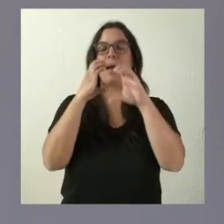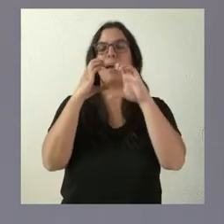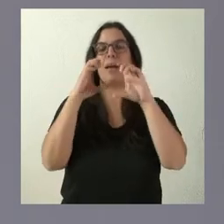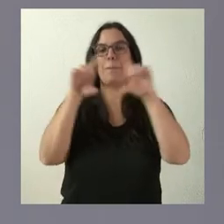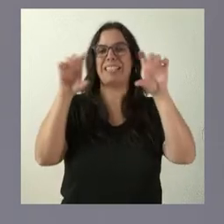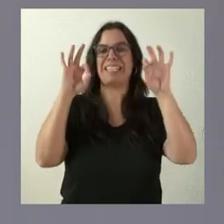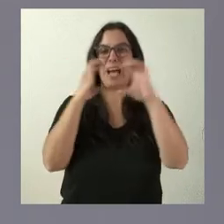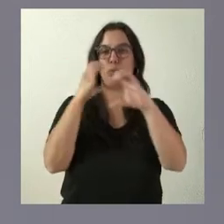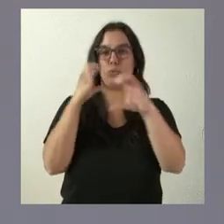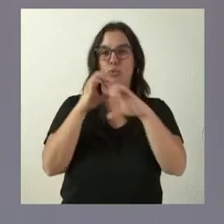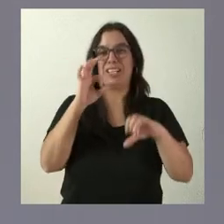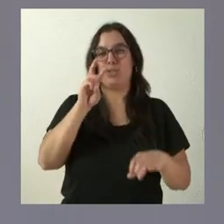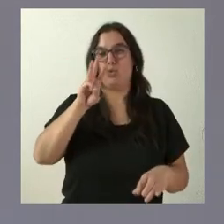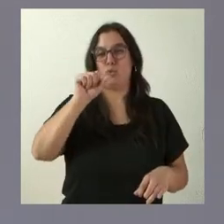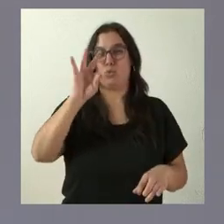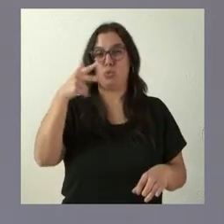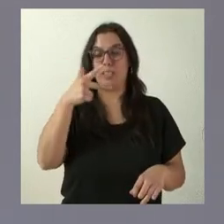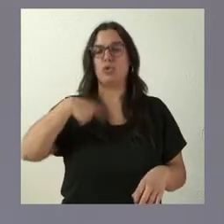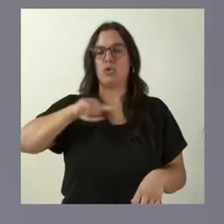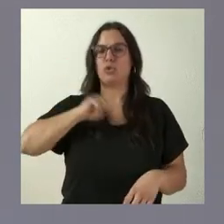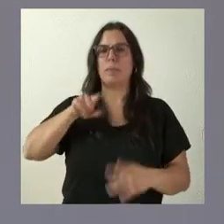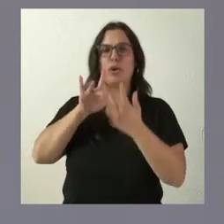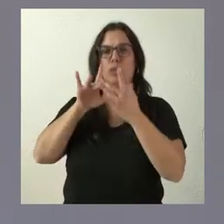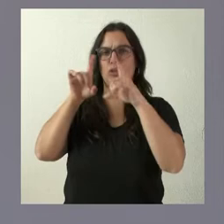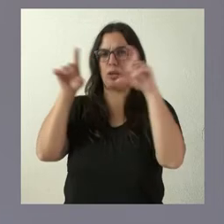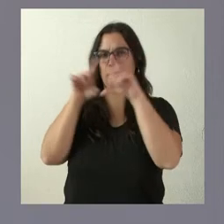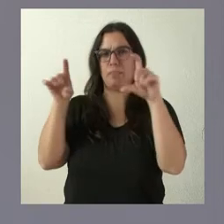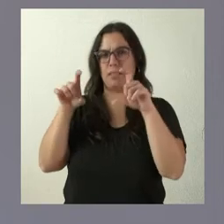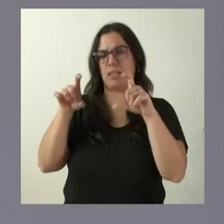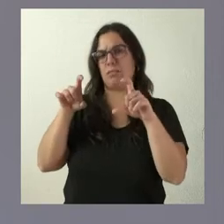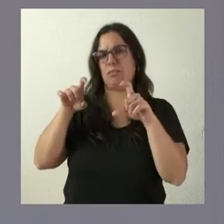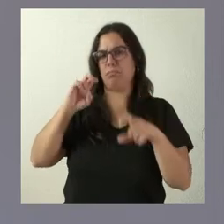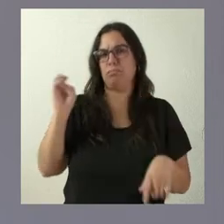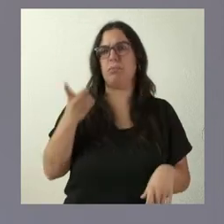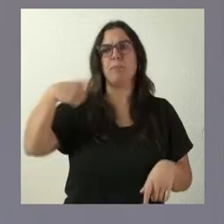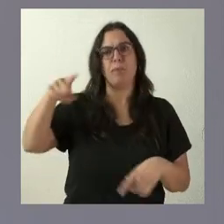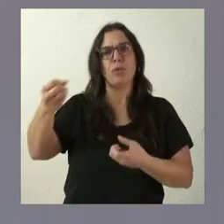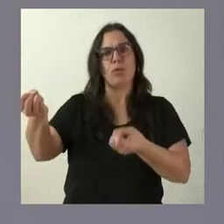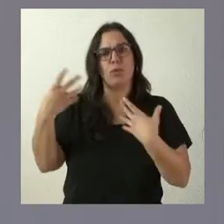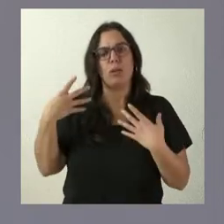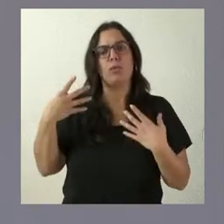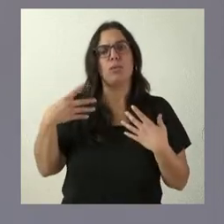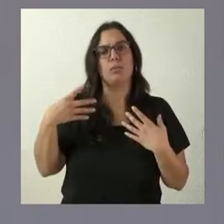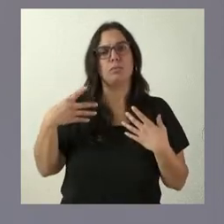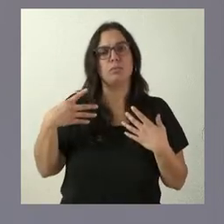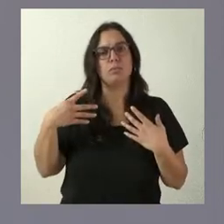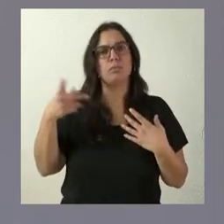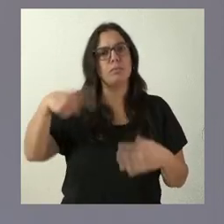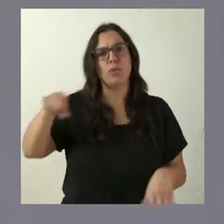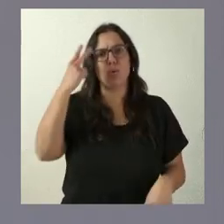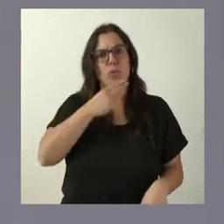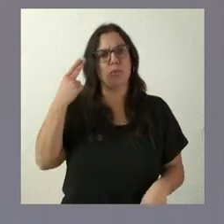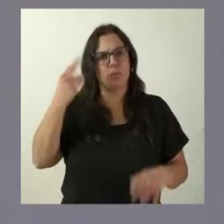plenamente en contacto también con la empresa en sus distintos niveles. Nos han transmitido su compromiso